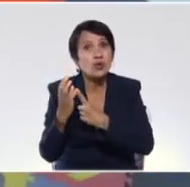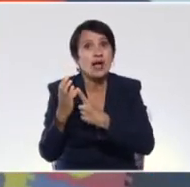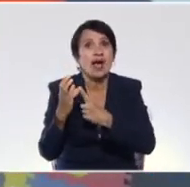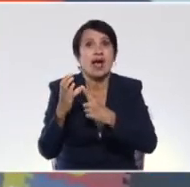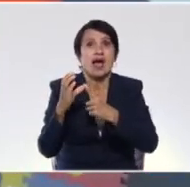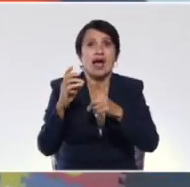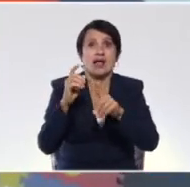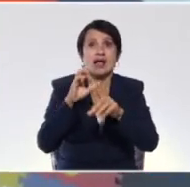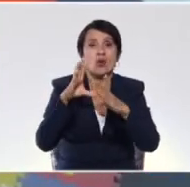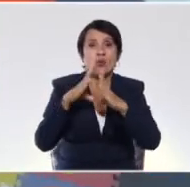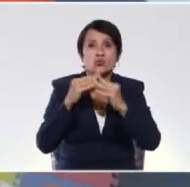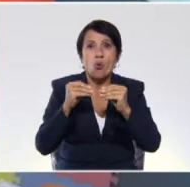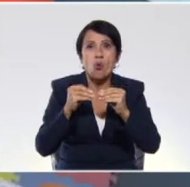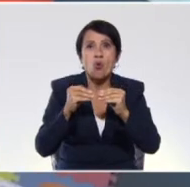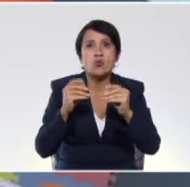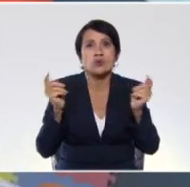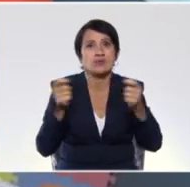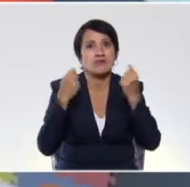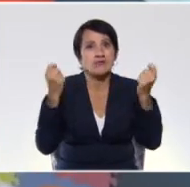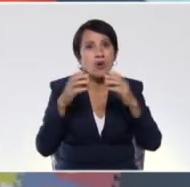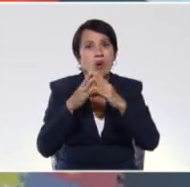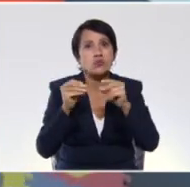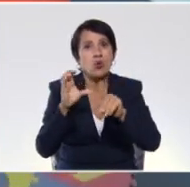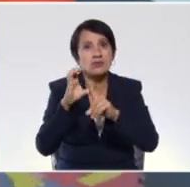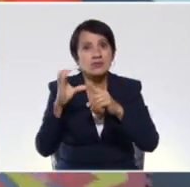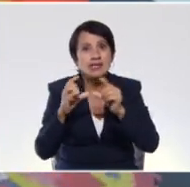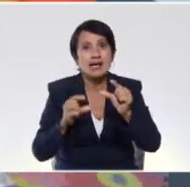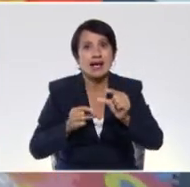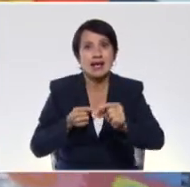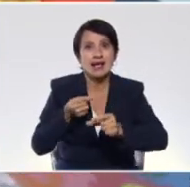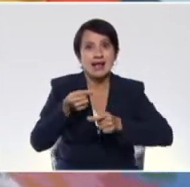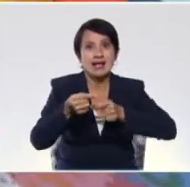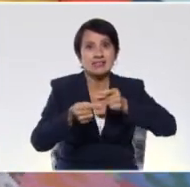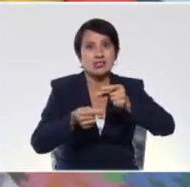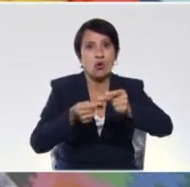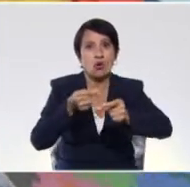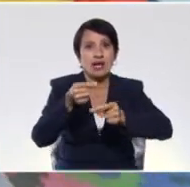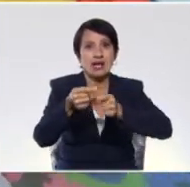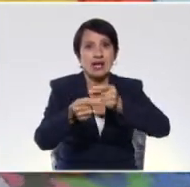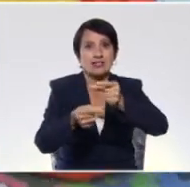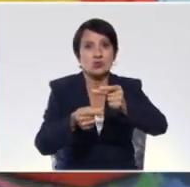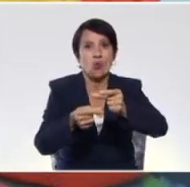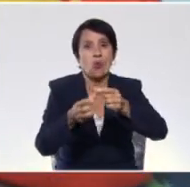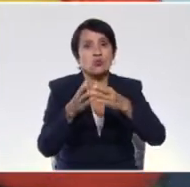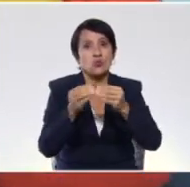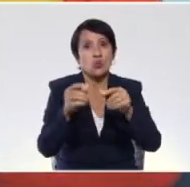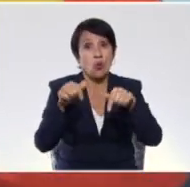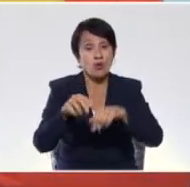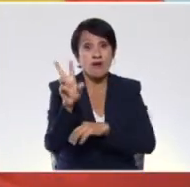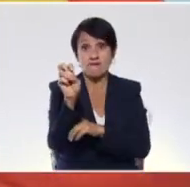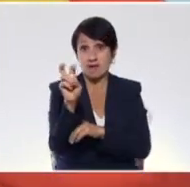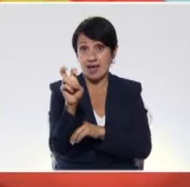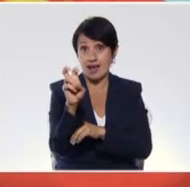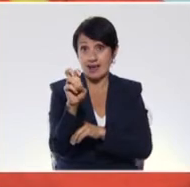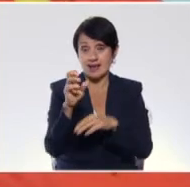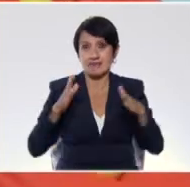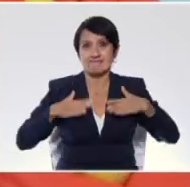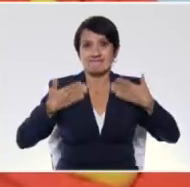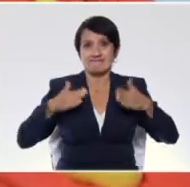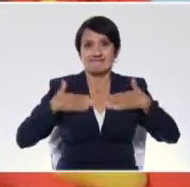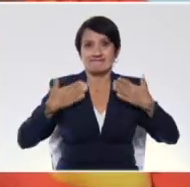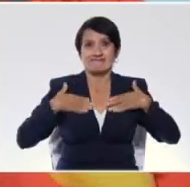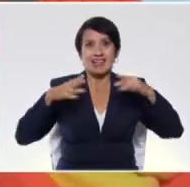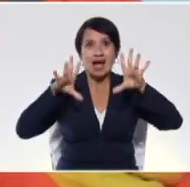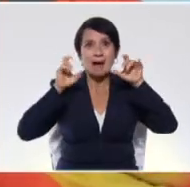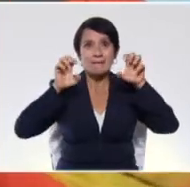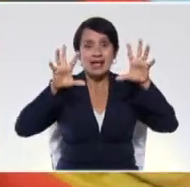las tradiciones, todo eso que pasa de generación en generación. Y bueno, hoy es Viernes de divertirnos, de